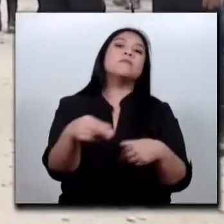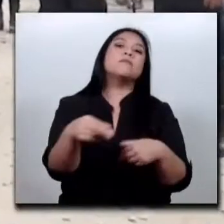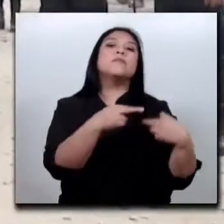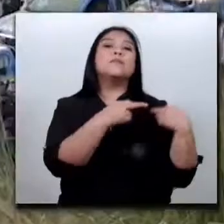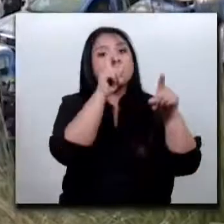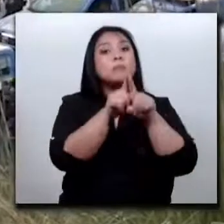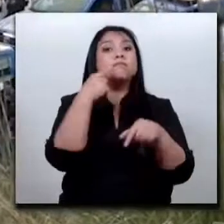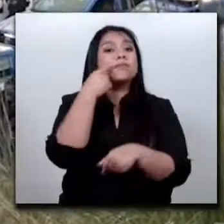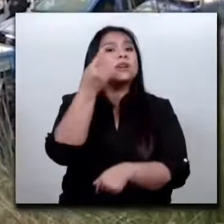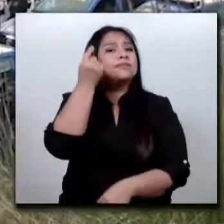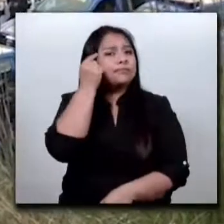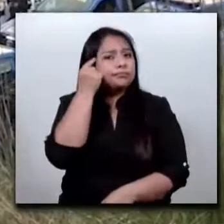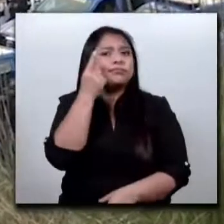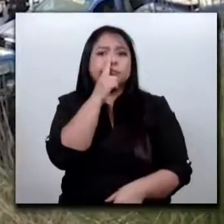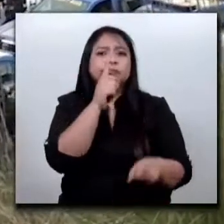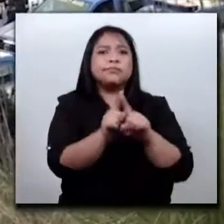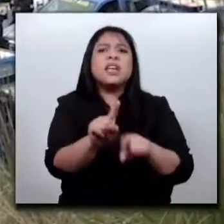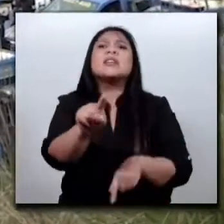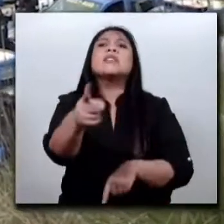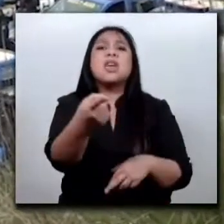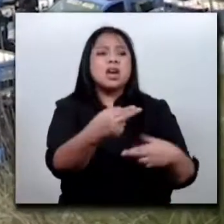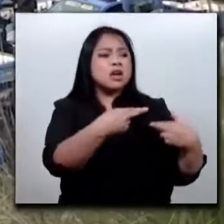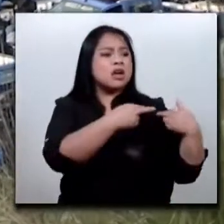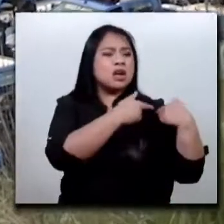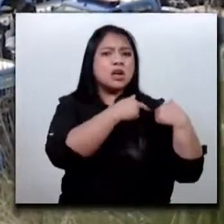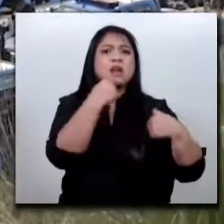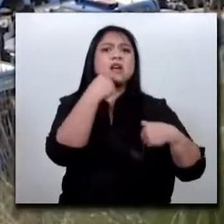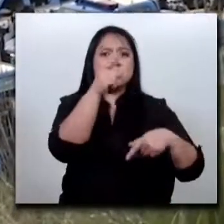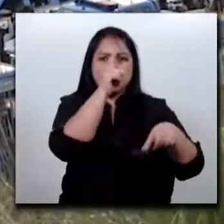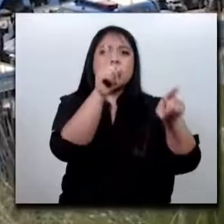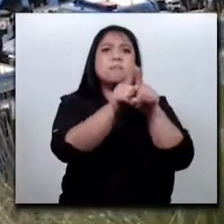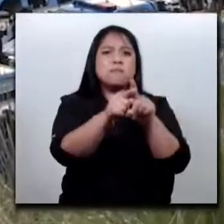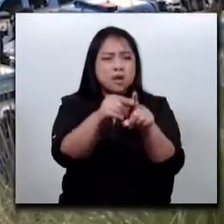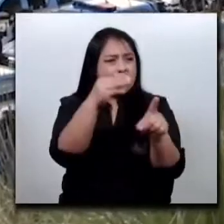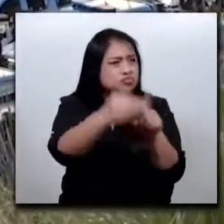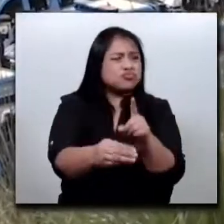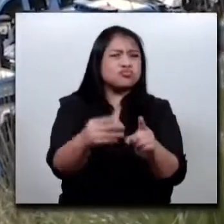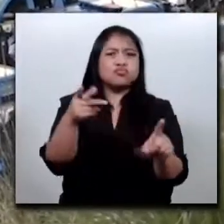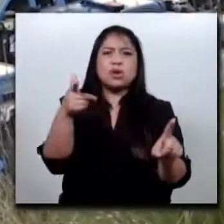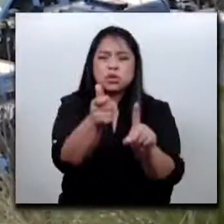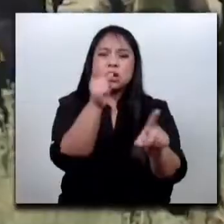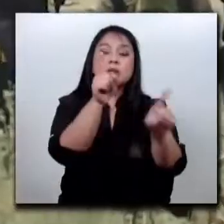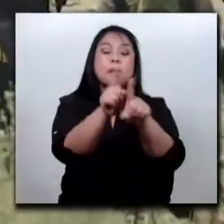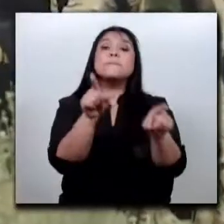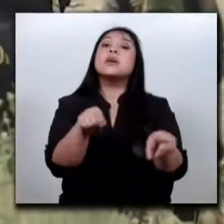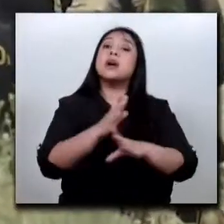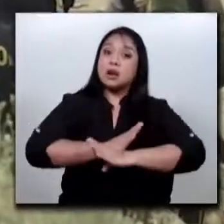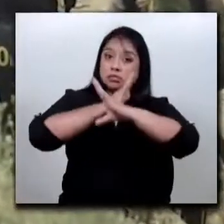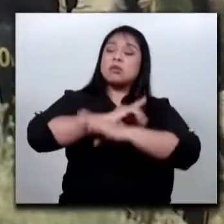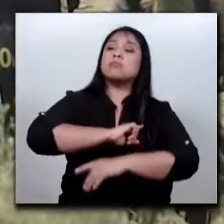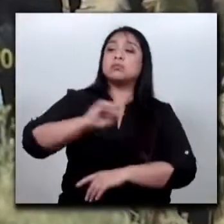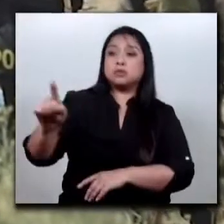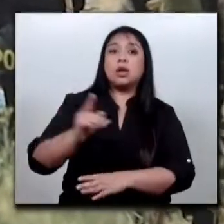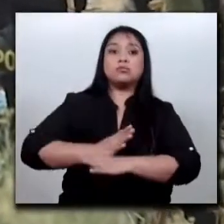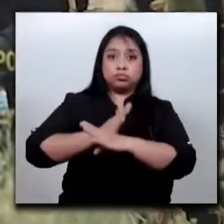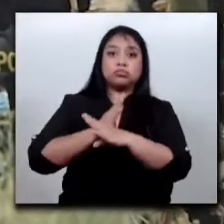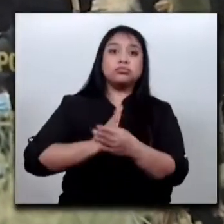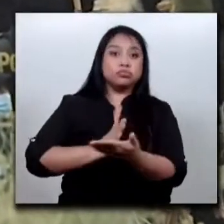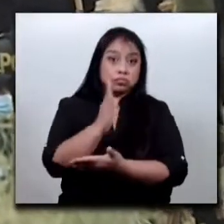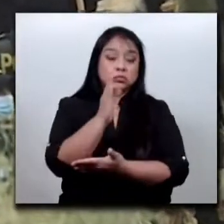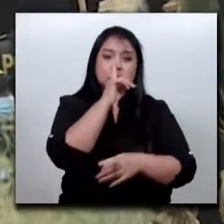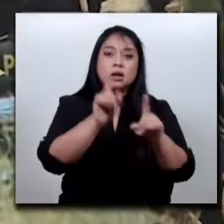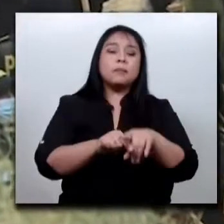deducción de las responsabilidades penales y garantizar el Estado de Derecho. El 7 de enero de 2022,